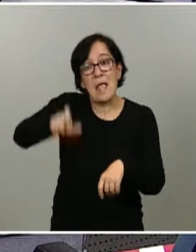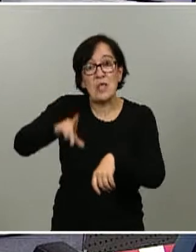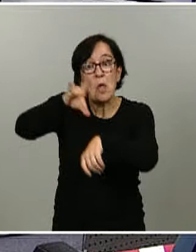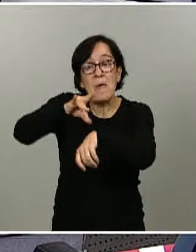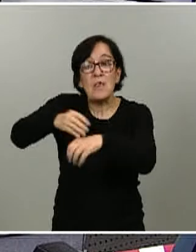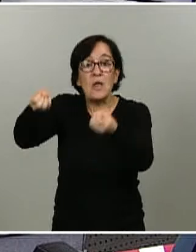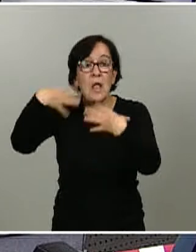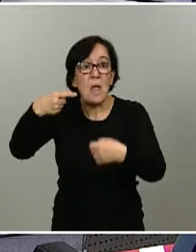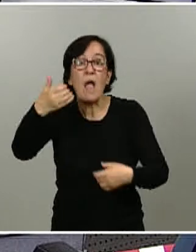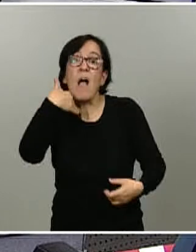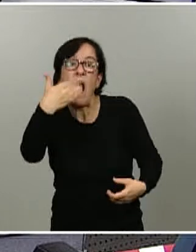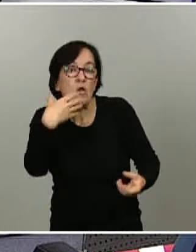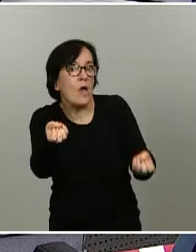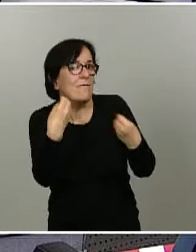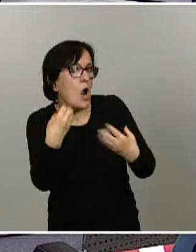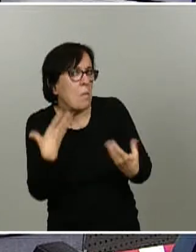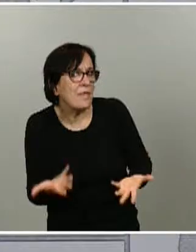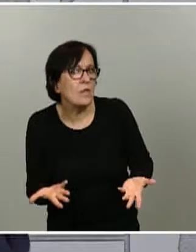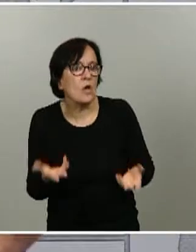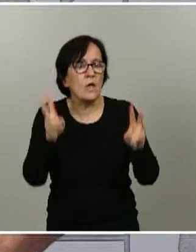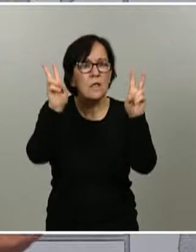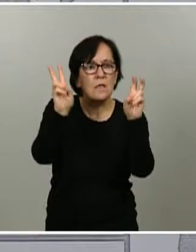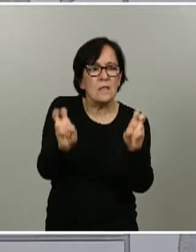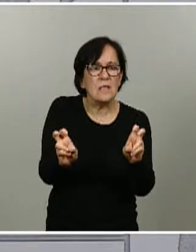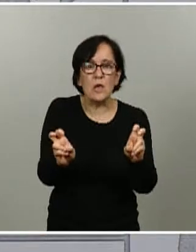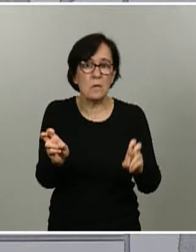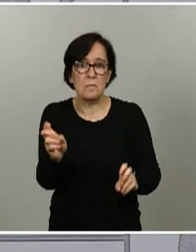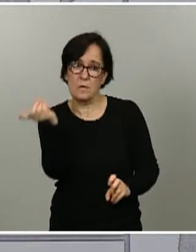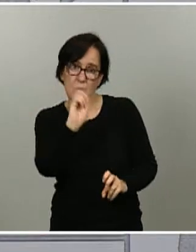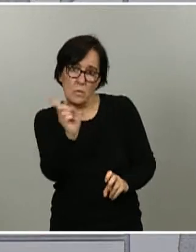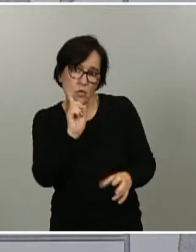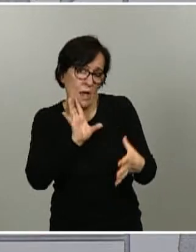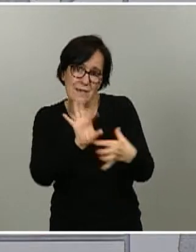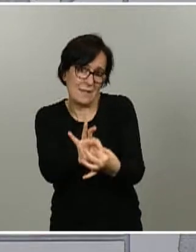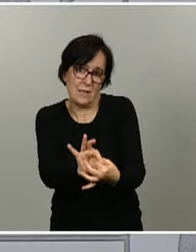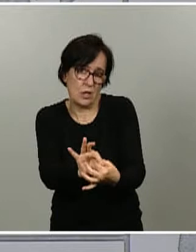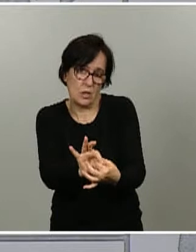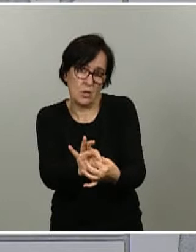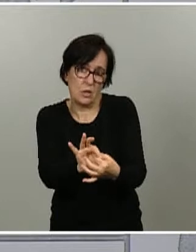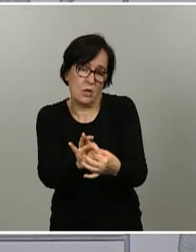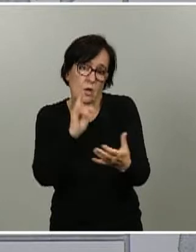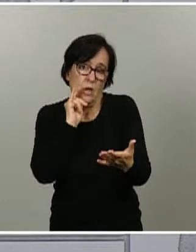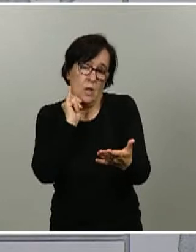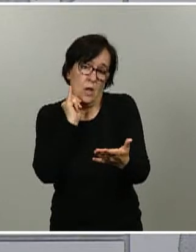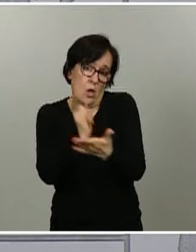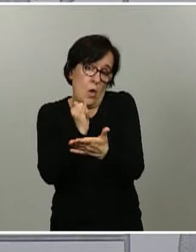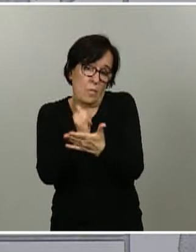tienen alguna información sobre este particular que no está relacionado con el test serológico, pero que pudiera ser que tuvieran alguna.